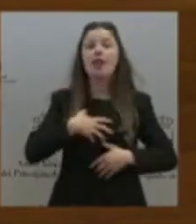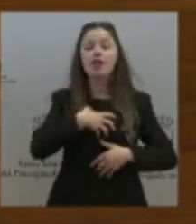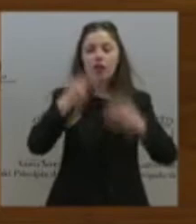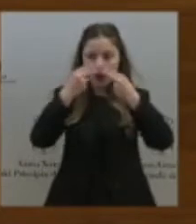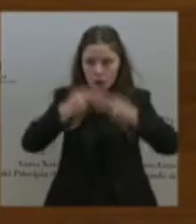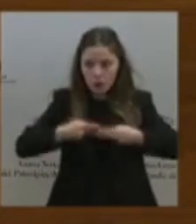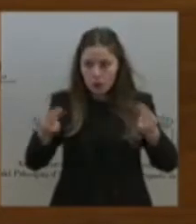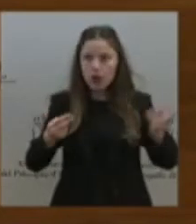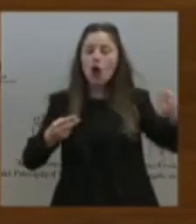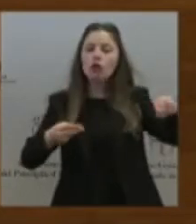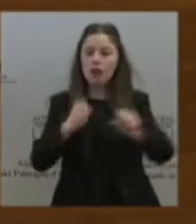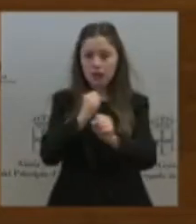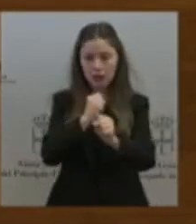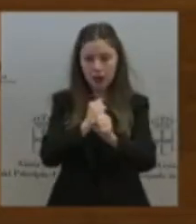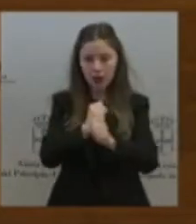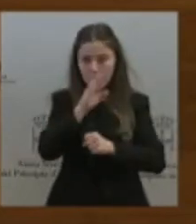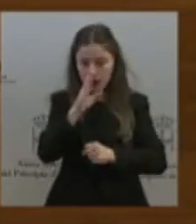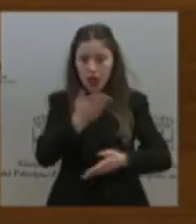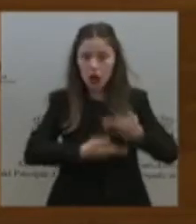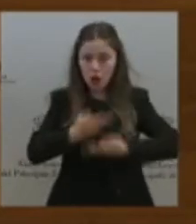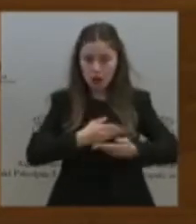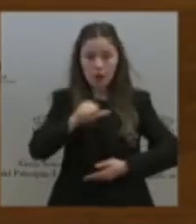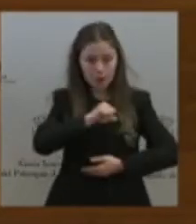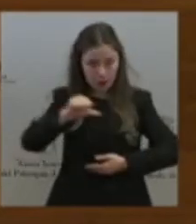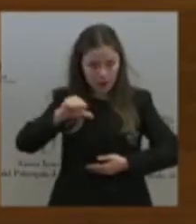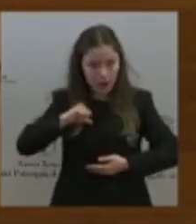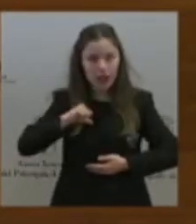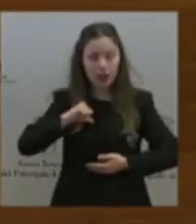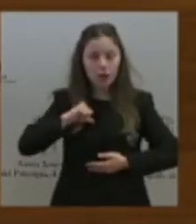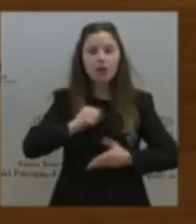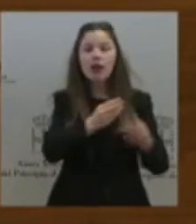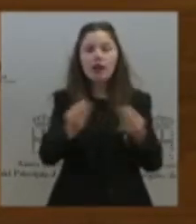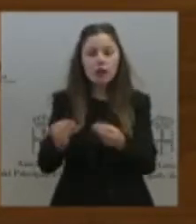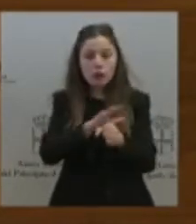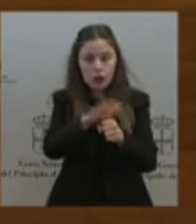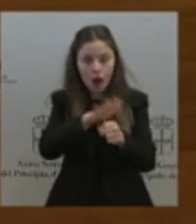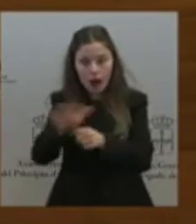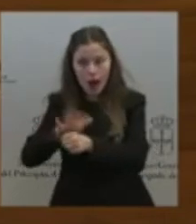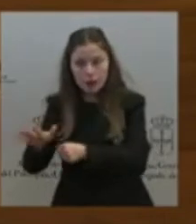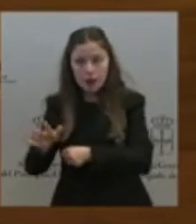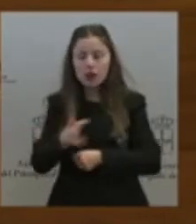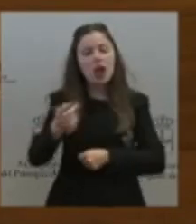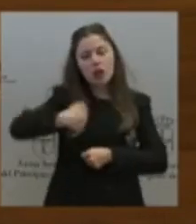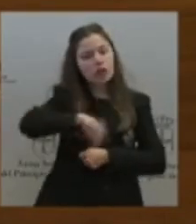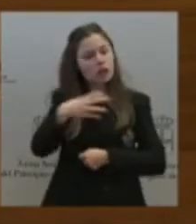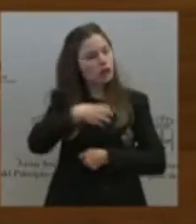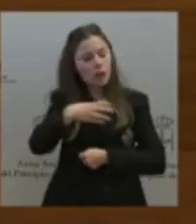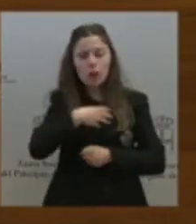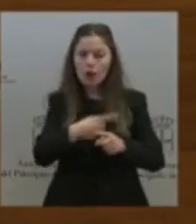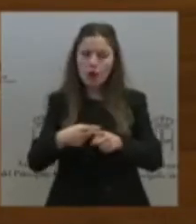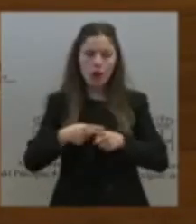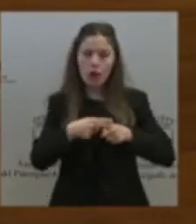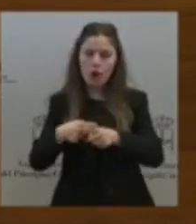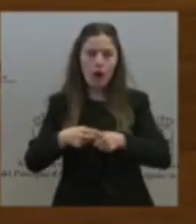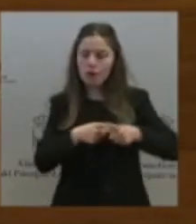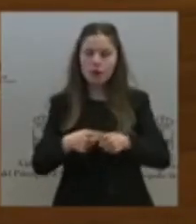colaborando a la privatización de muchos de esos ámbitos, y nosotros no podemos compartir eso. No podemos compartir, como se está privatizando el